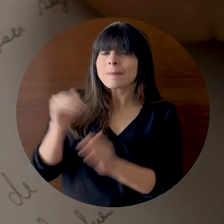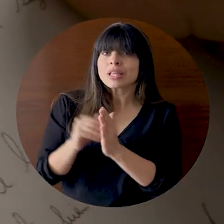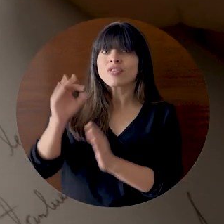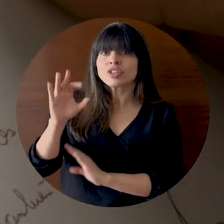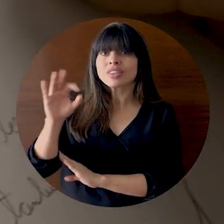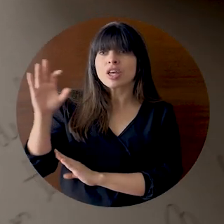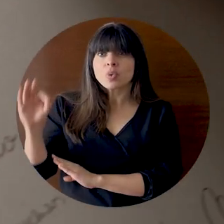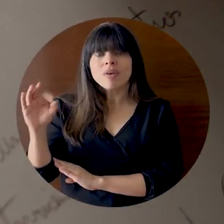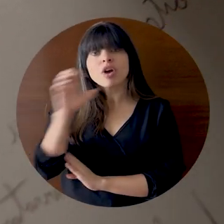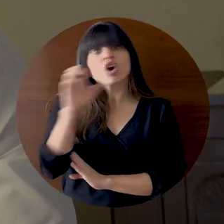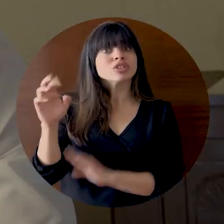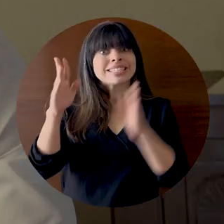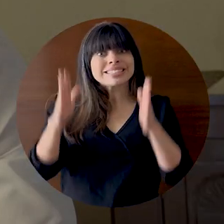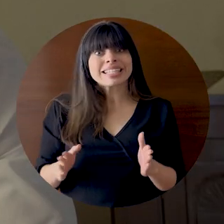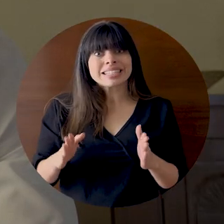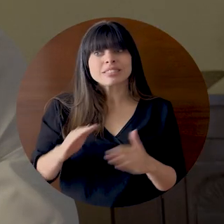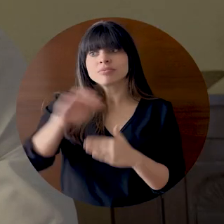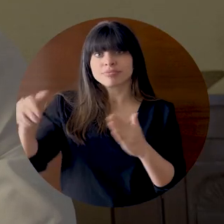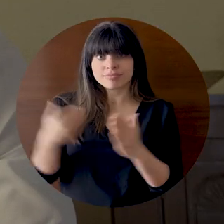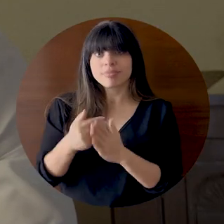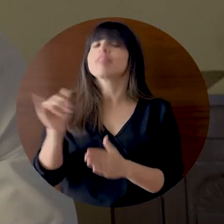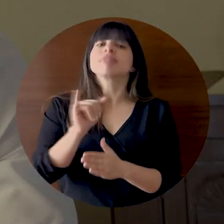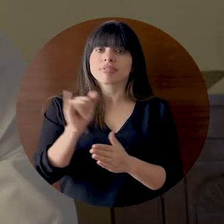costarricenses también.